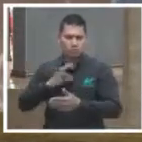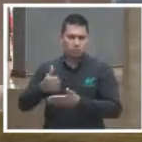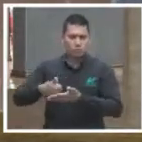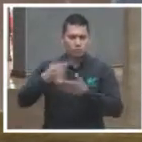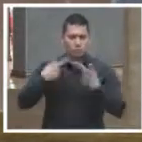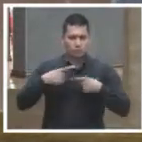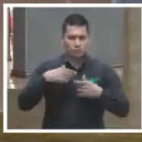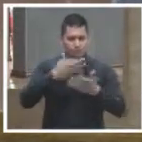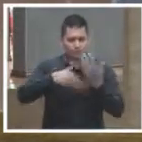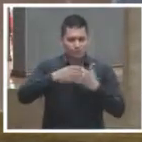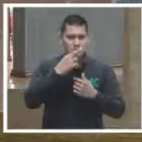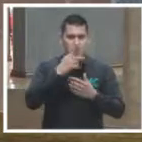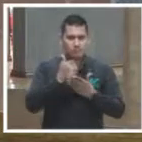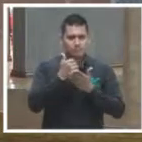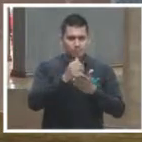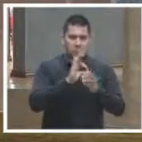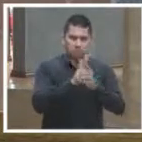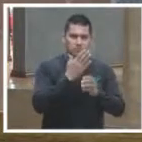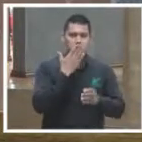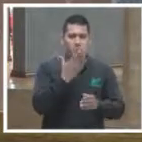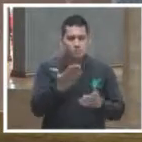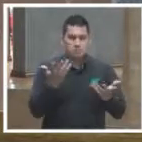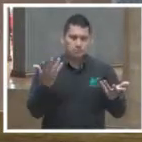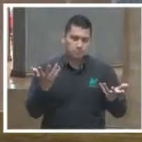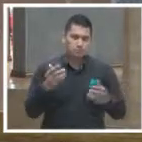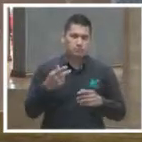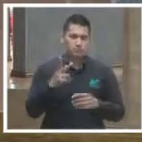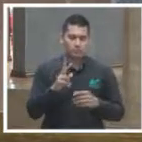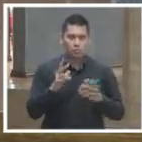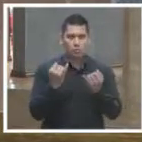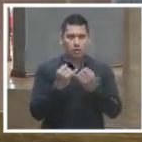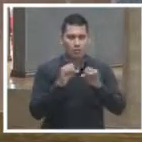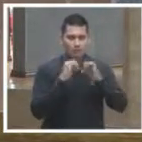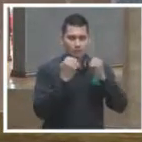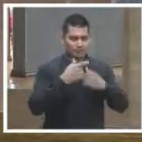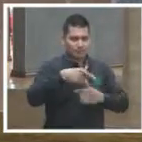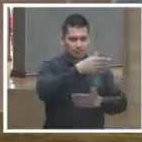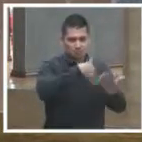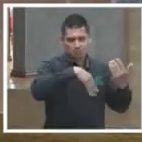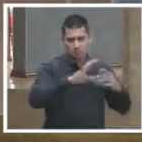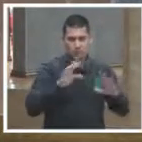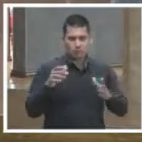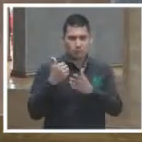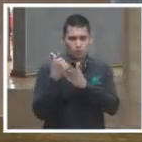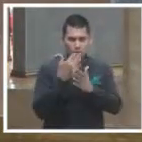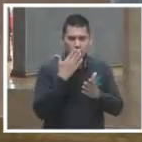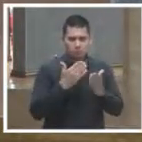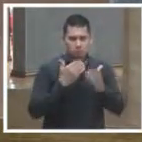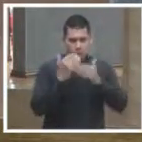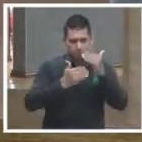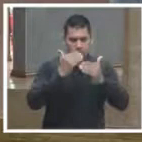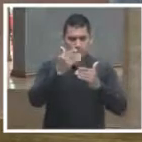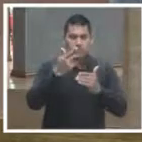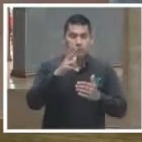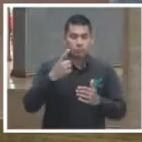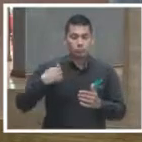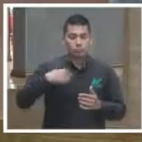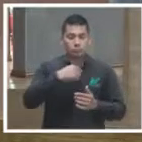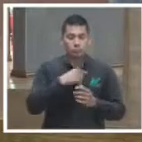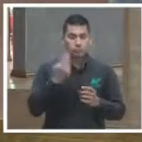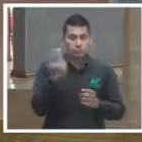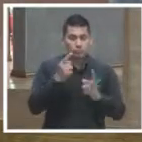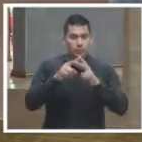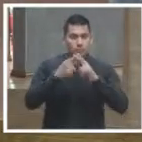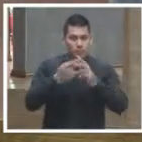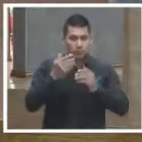vida a mejorar la calidad digamos de una sociedad y empezar a